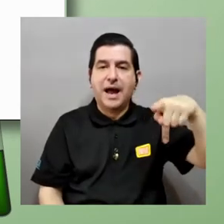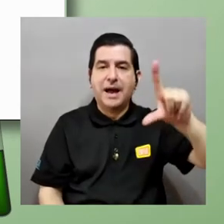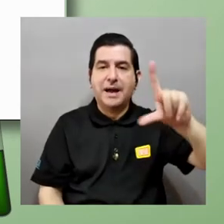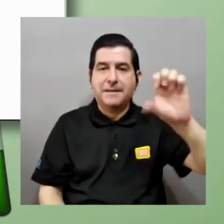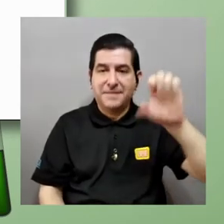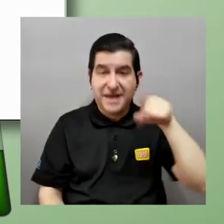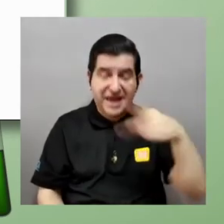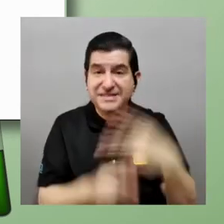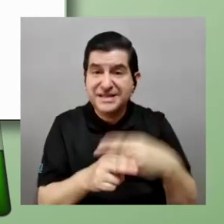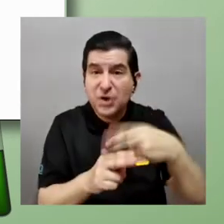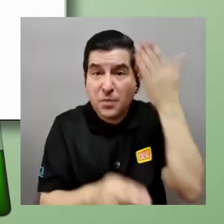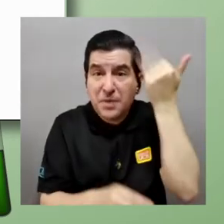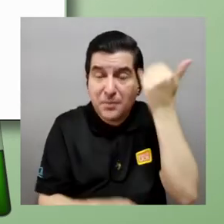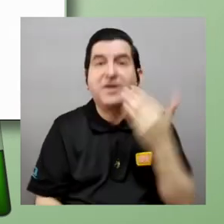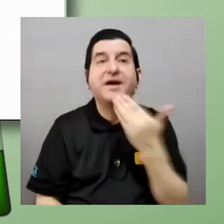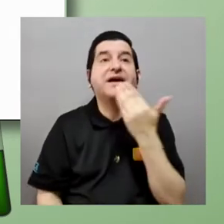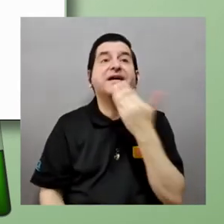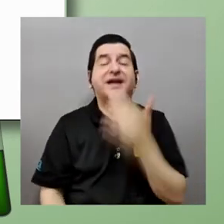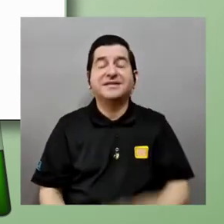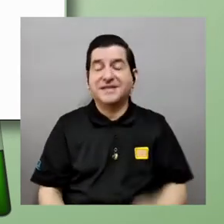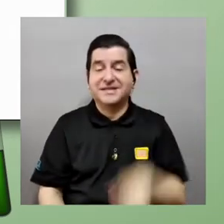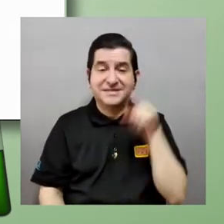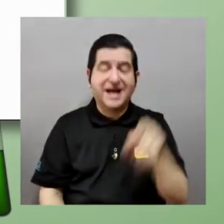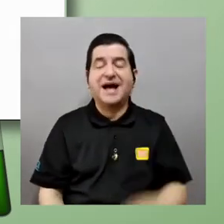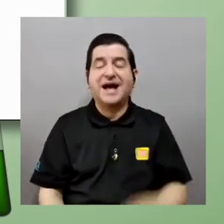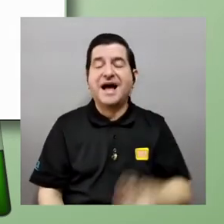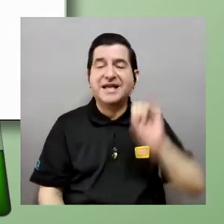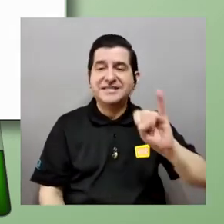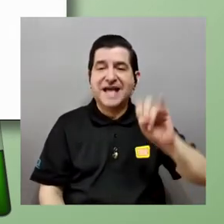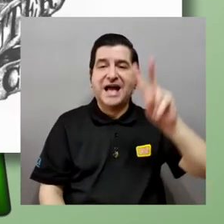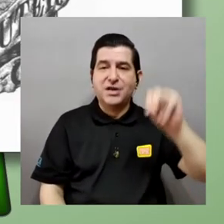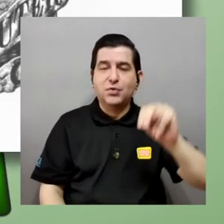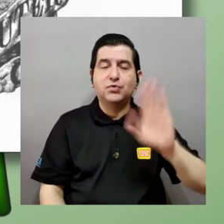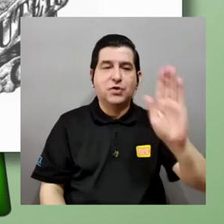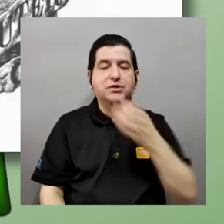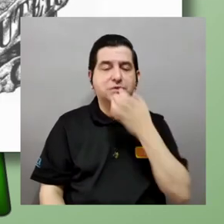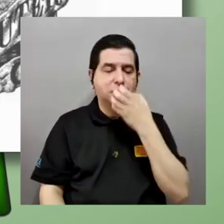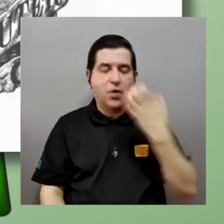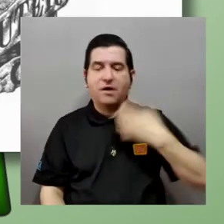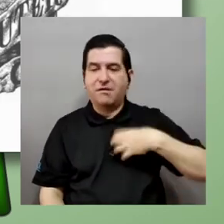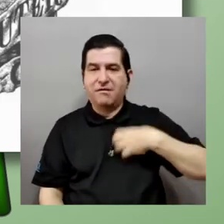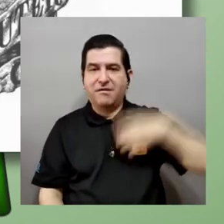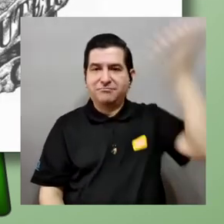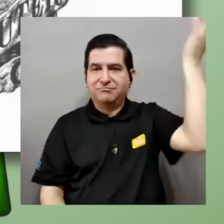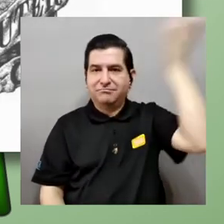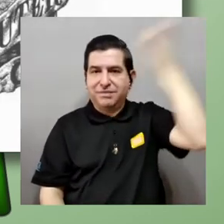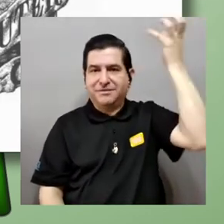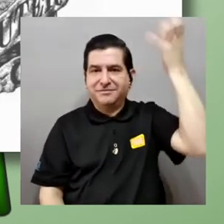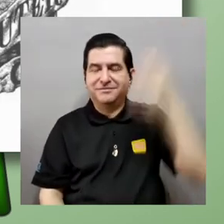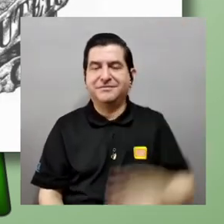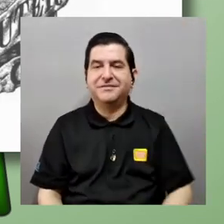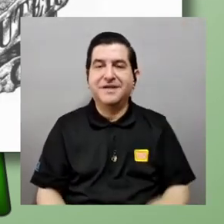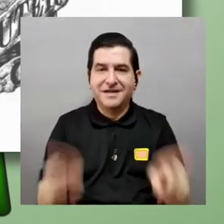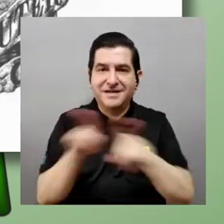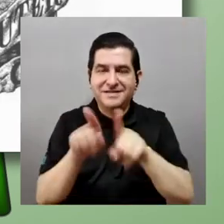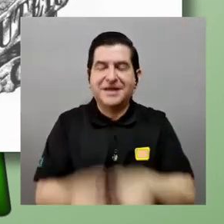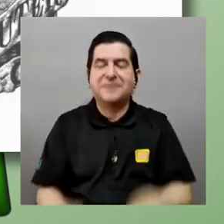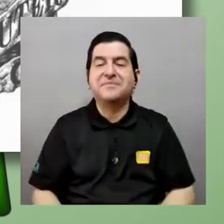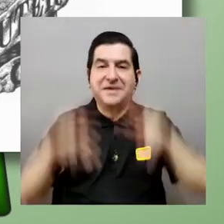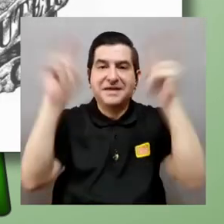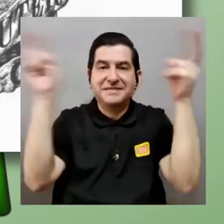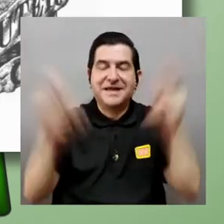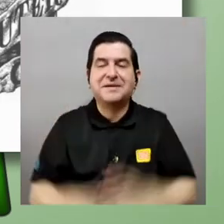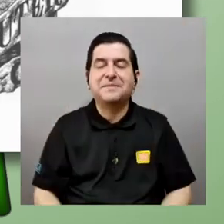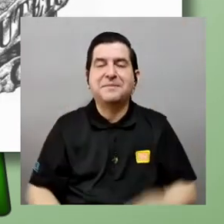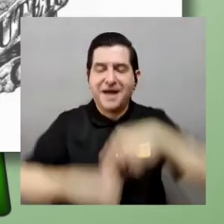quieren saber por qué Apple lleva ese nombre realmente es gracias a la manzana de Newton ¿Verdad? y está el tema de la